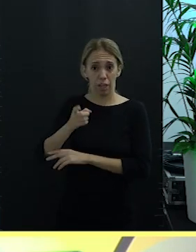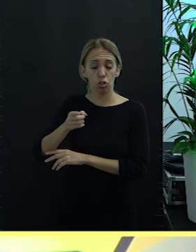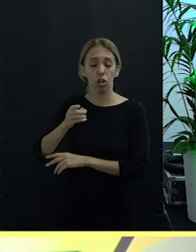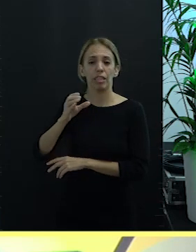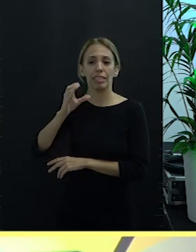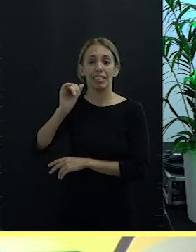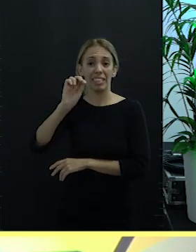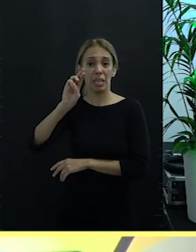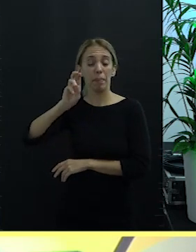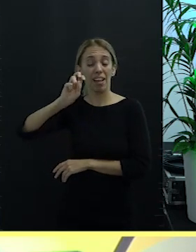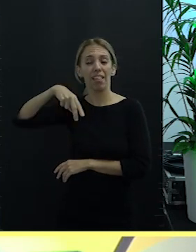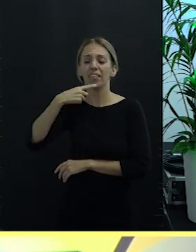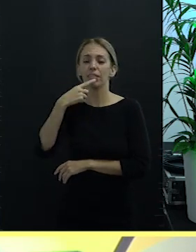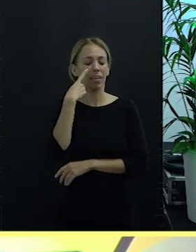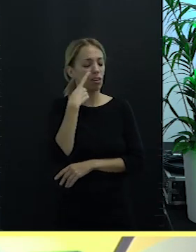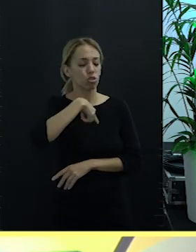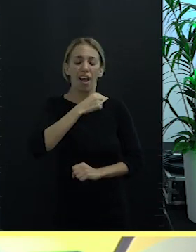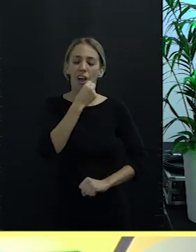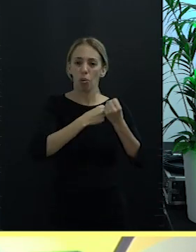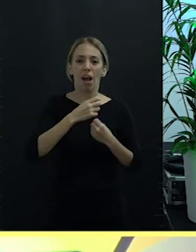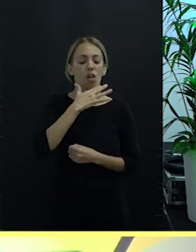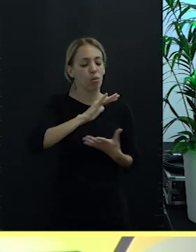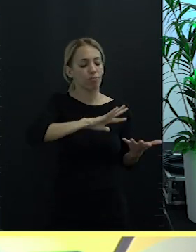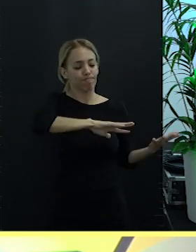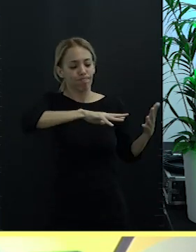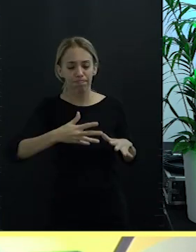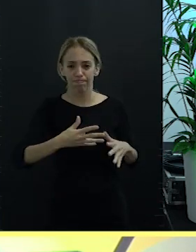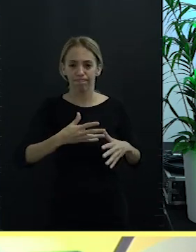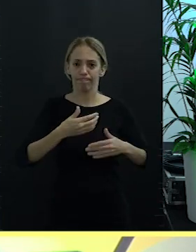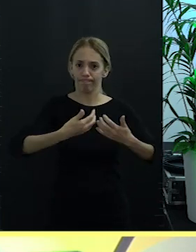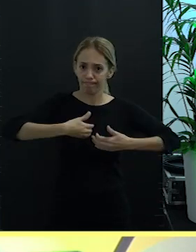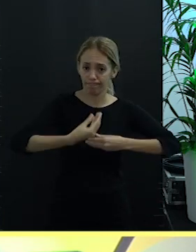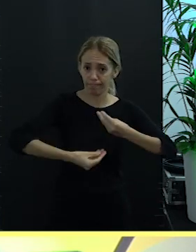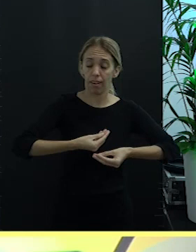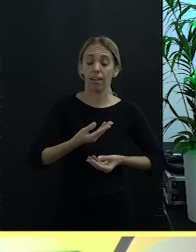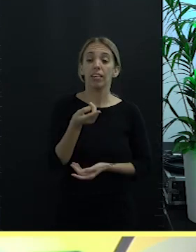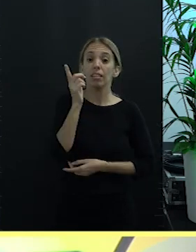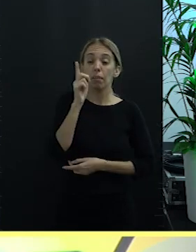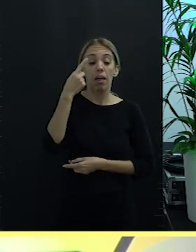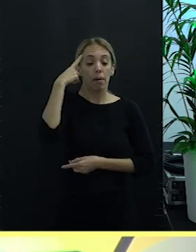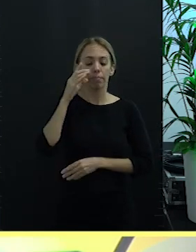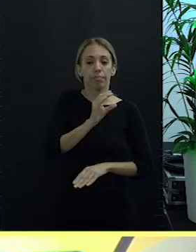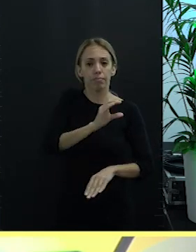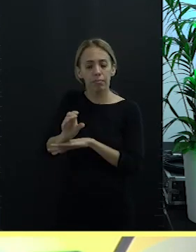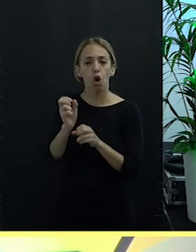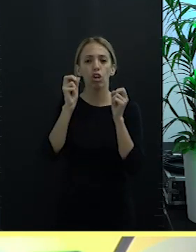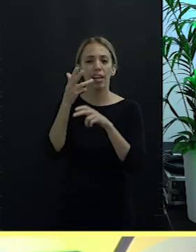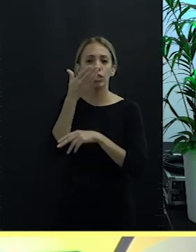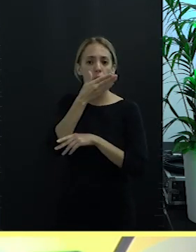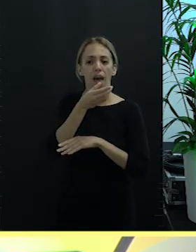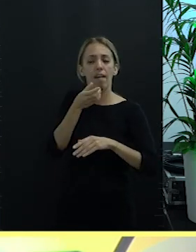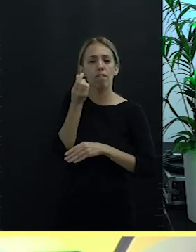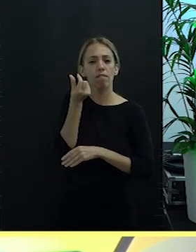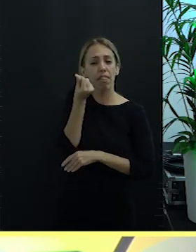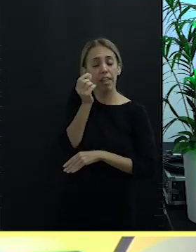a meternos en Economía Azul, y además la apuesta es que vamos a dar una partida presupuestaria a hoteles y escuelas, para